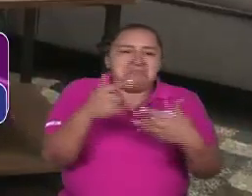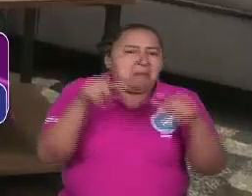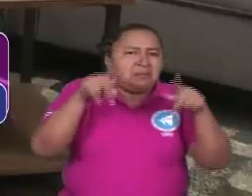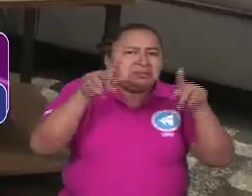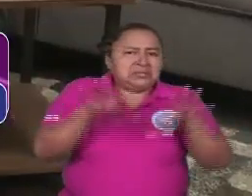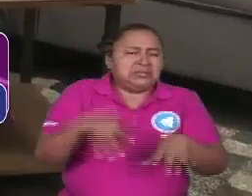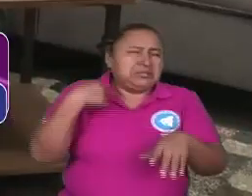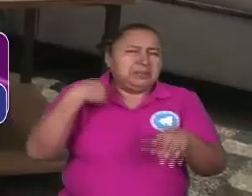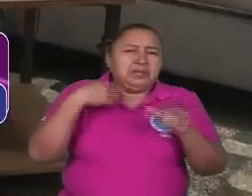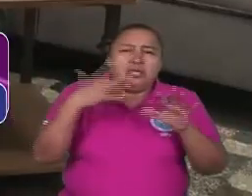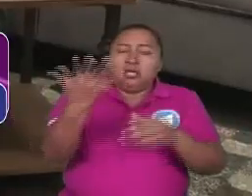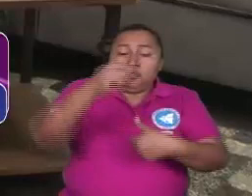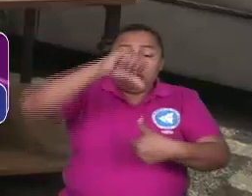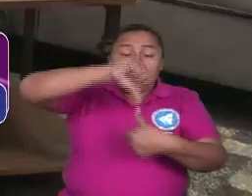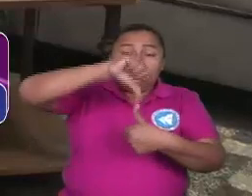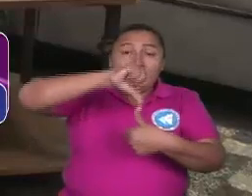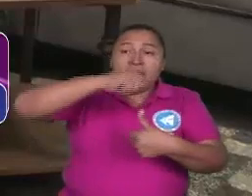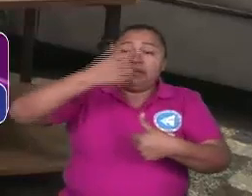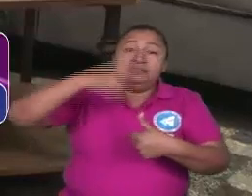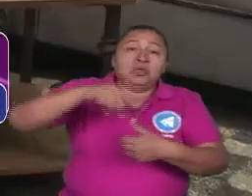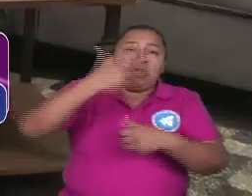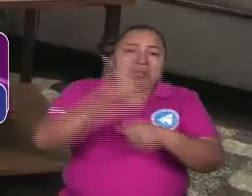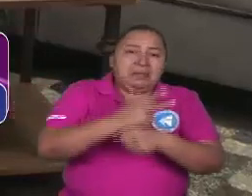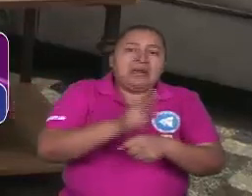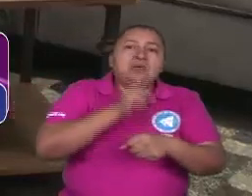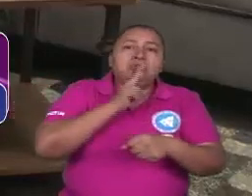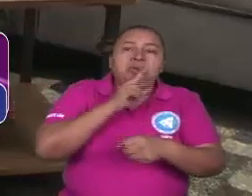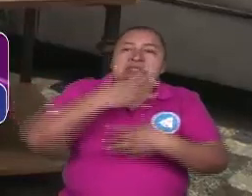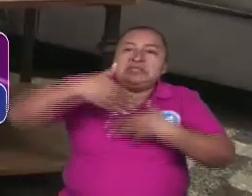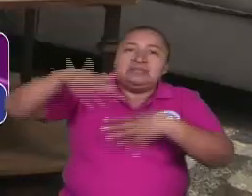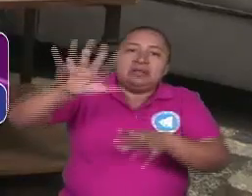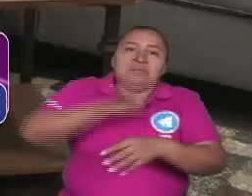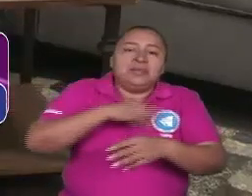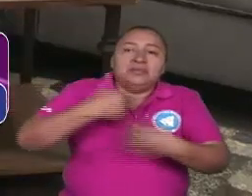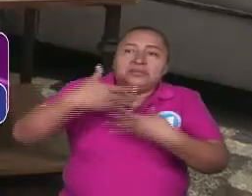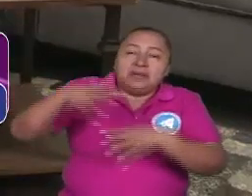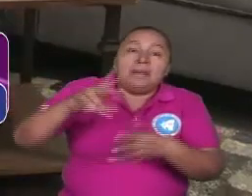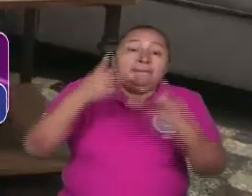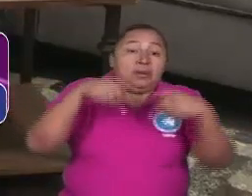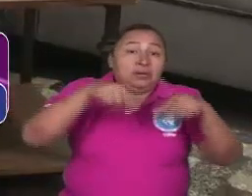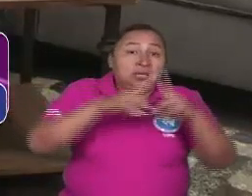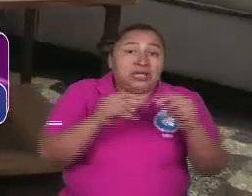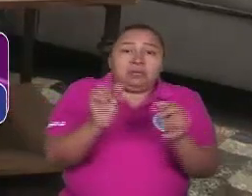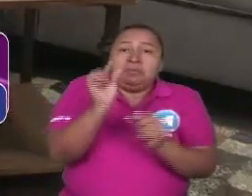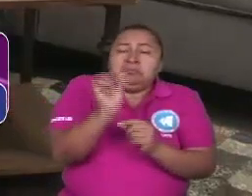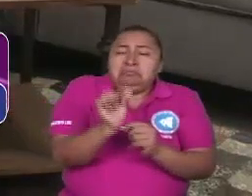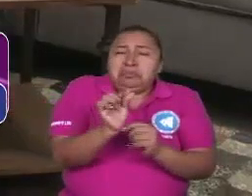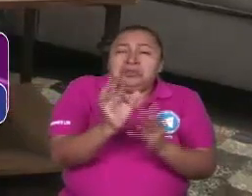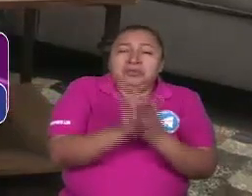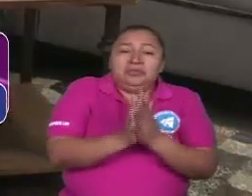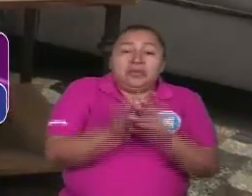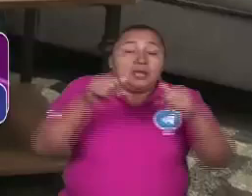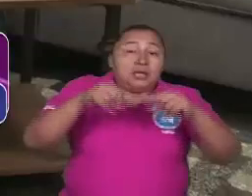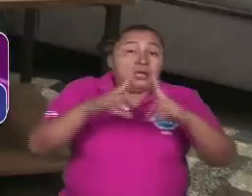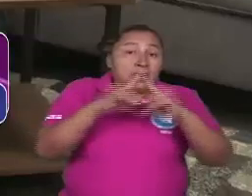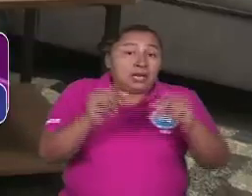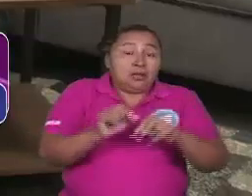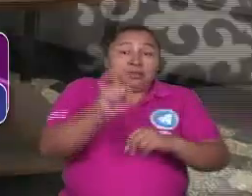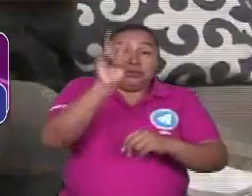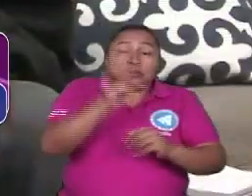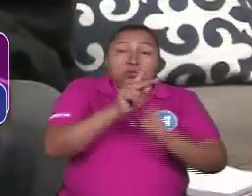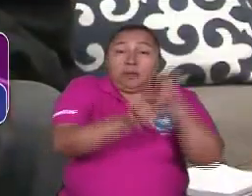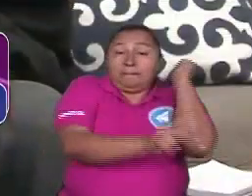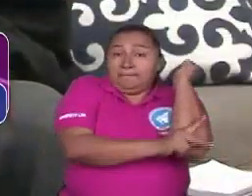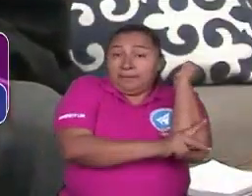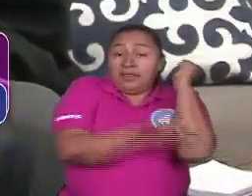de toda la región centroamericana y dejamos de ser fíjate el segundo país más pobre de América Latina en